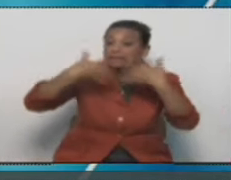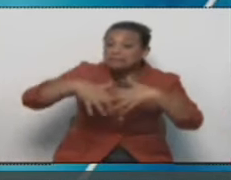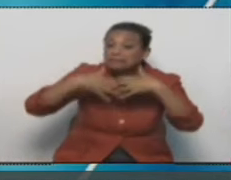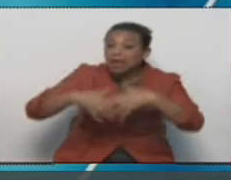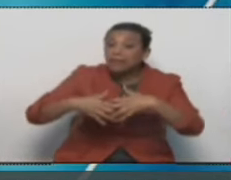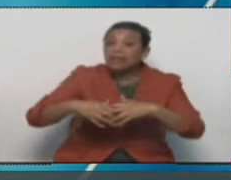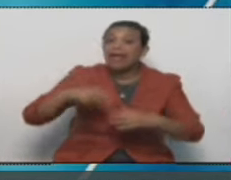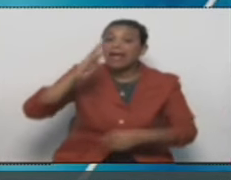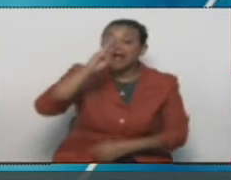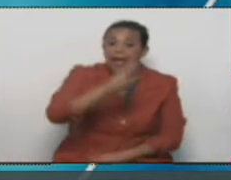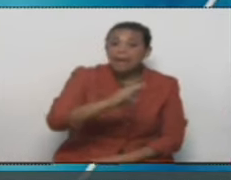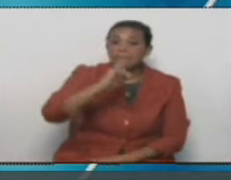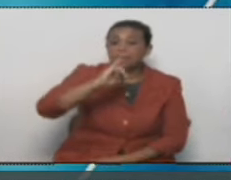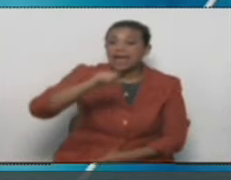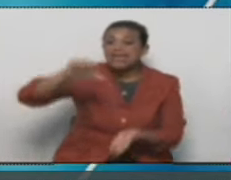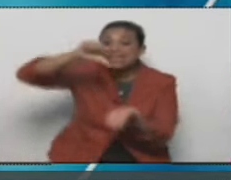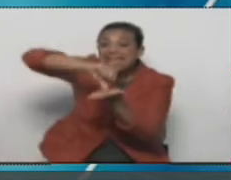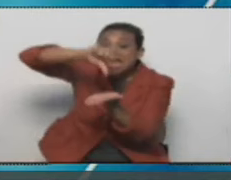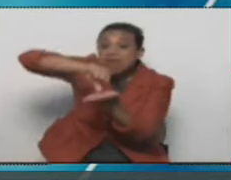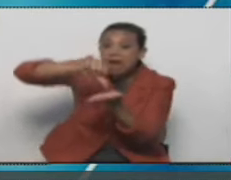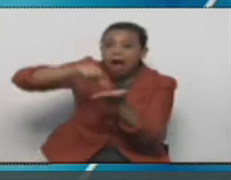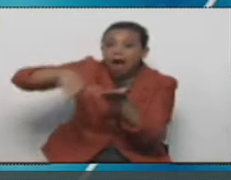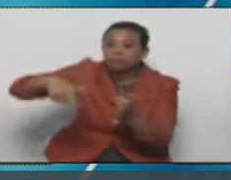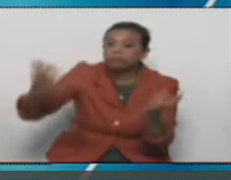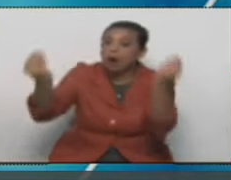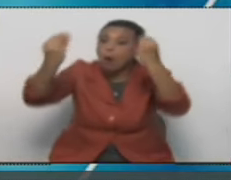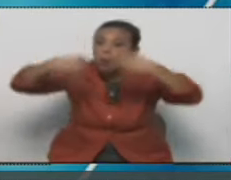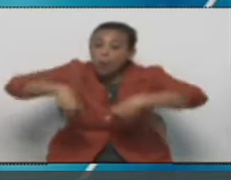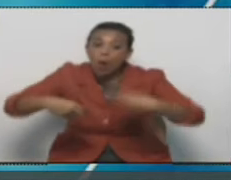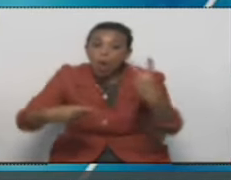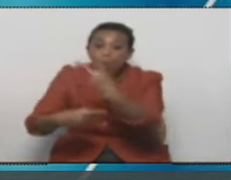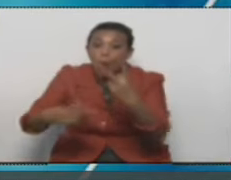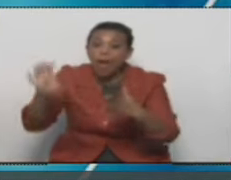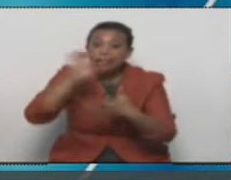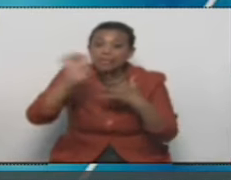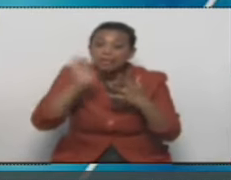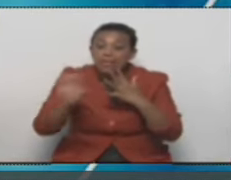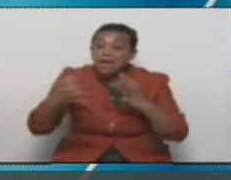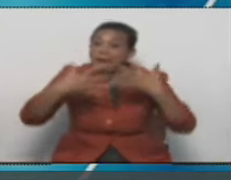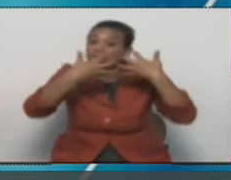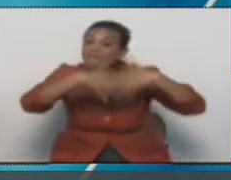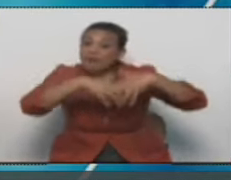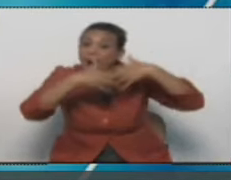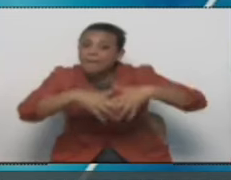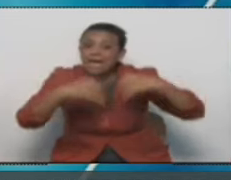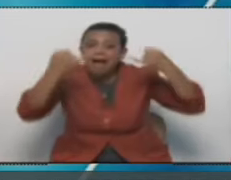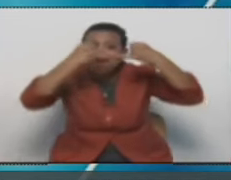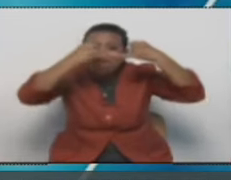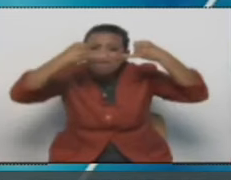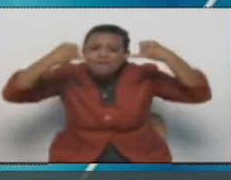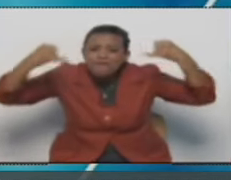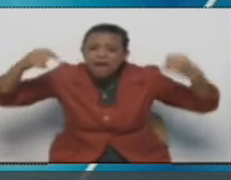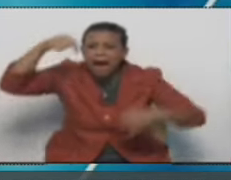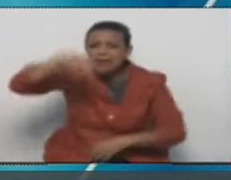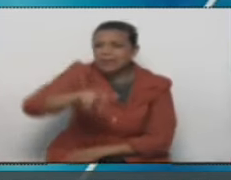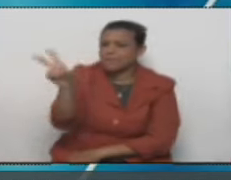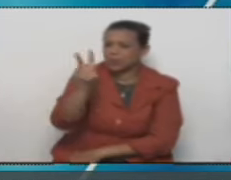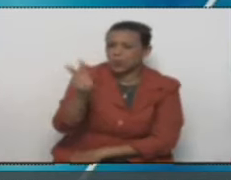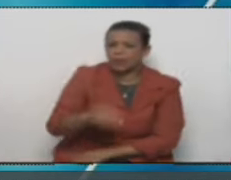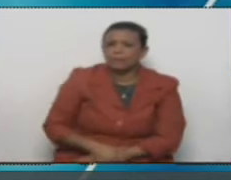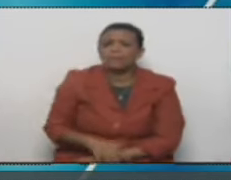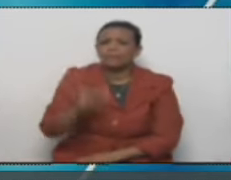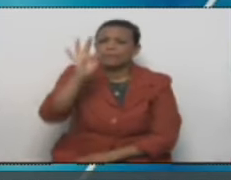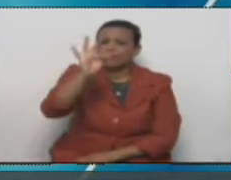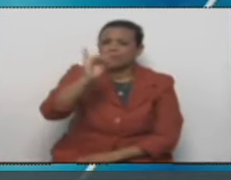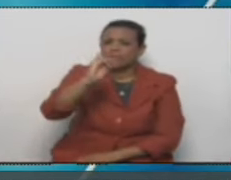MDC de Irán, donde creamos una alianza estratégica para la fabricación de fibra en Venezuela. Esta sería